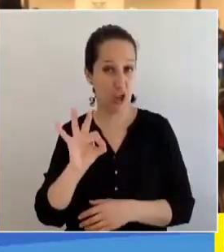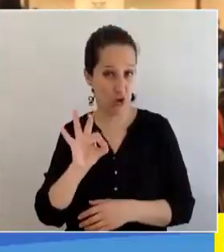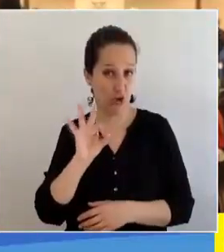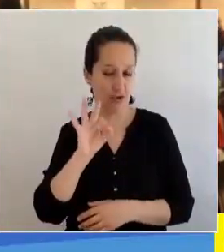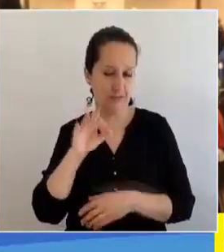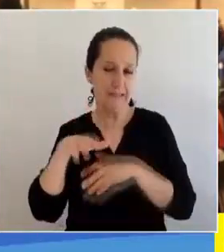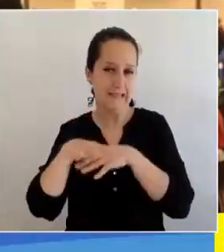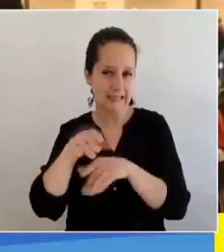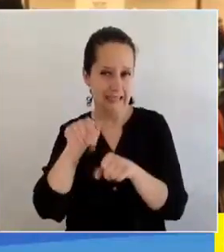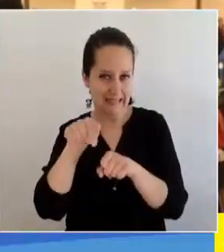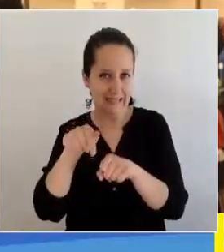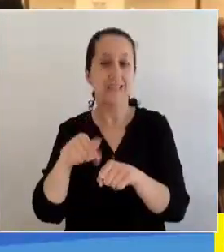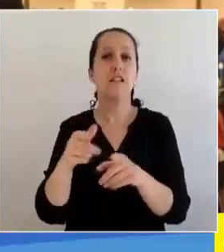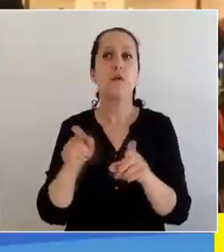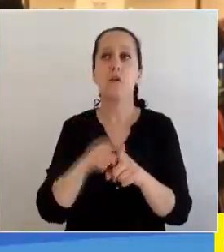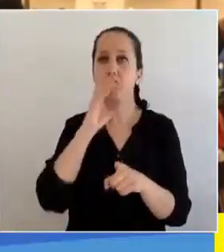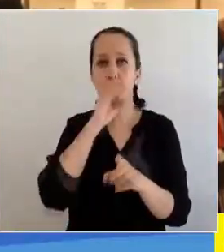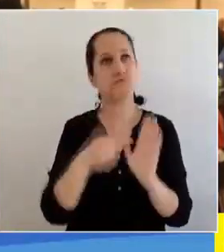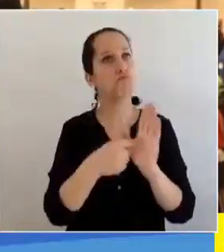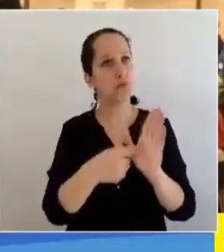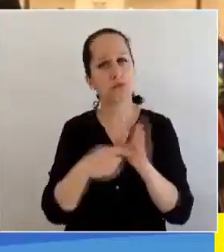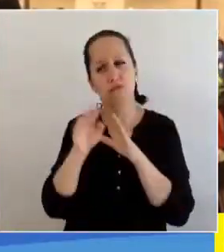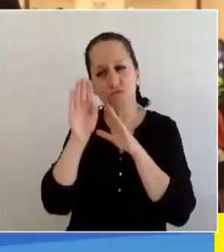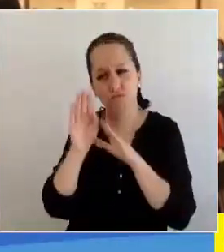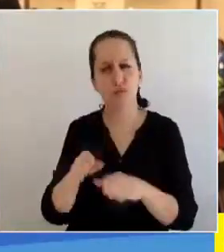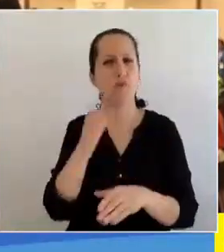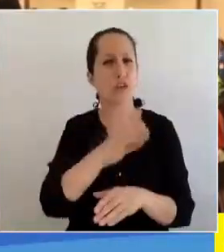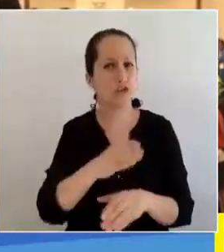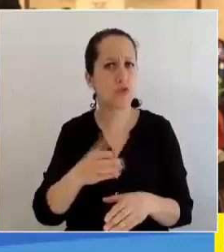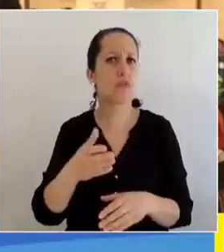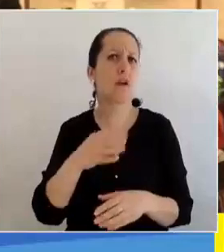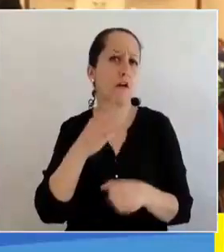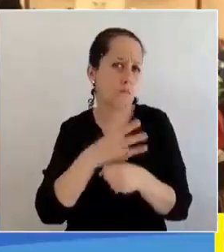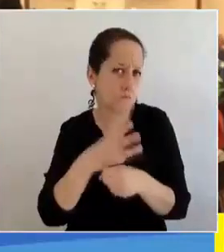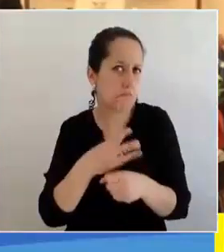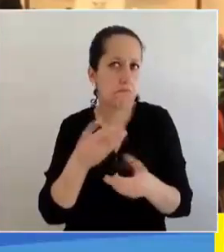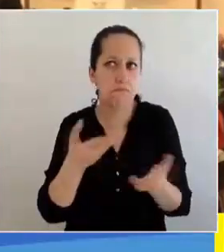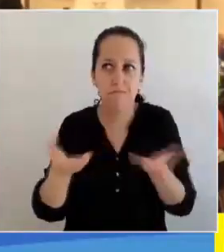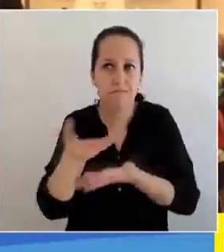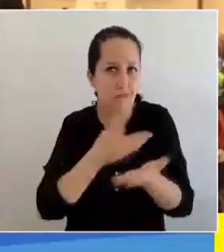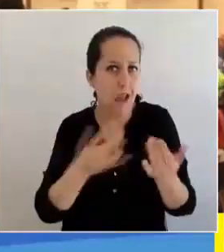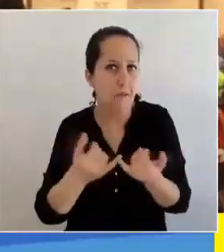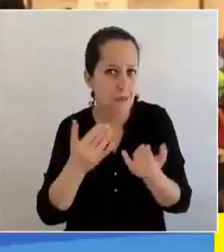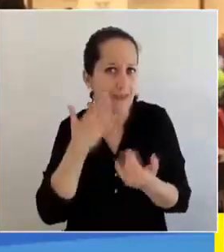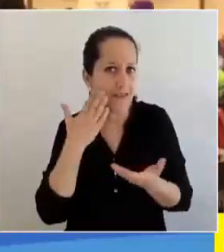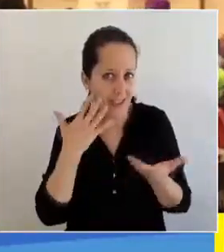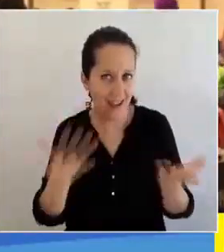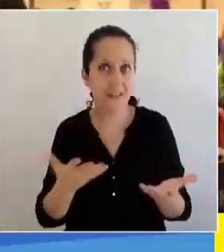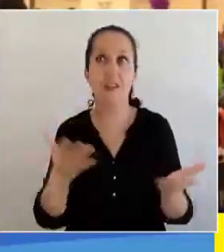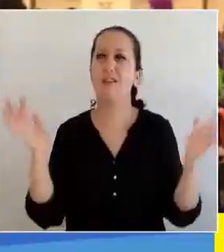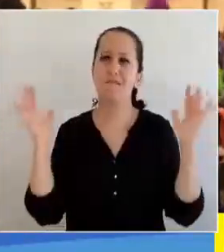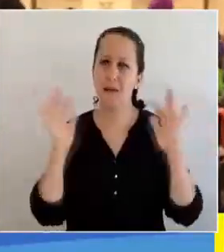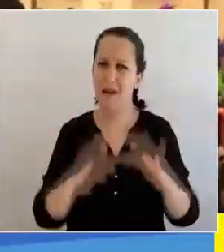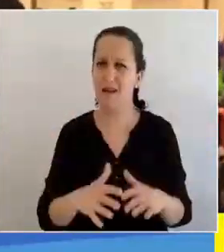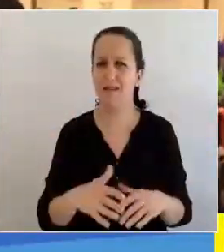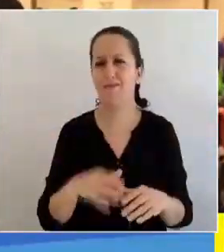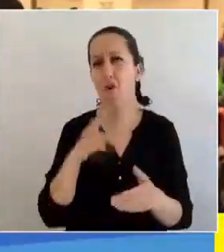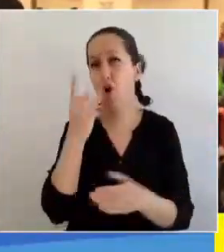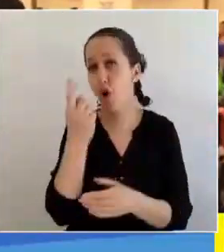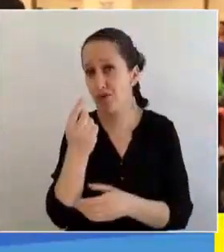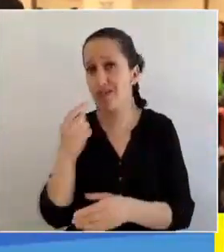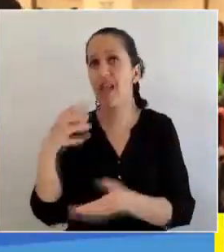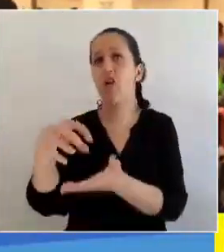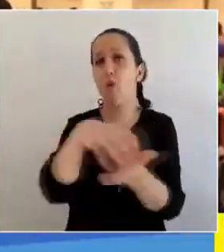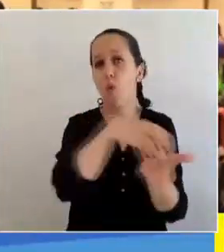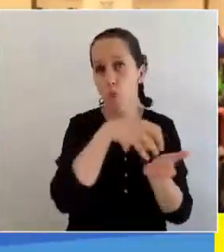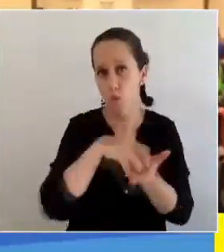la región. Concepción demuestra el compromiso con las personas mayores en ser una ciudad amigable y hoy día la convocatoria es todo un éxito reuniendo más de 11